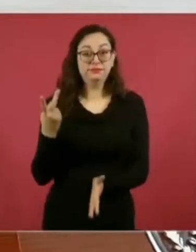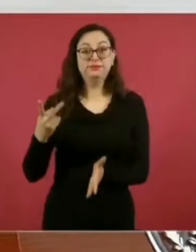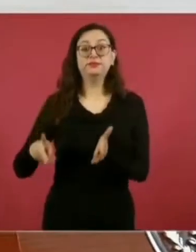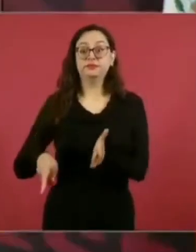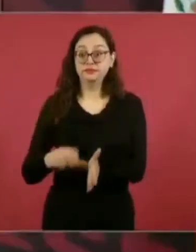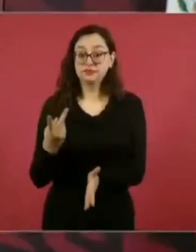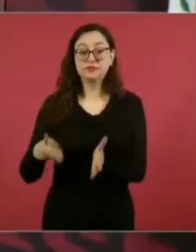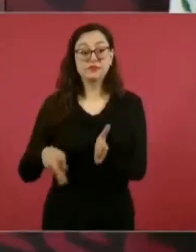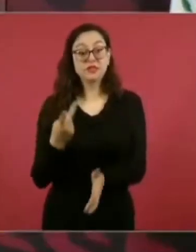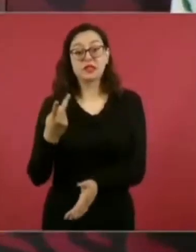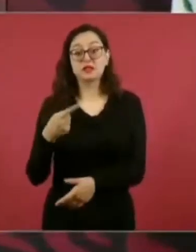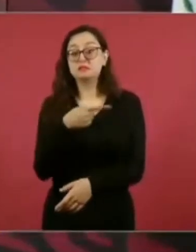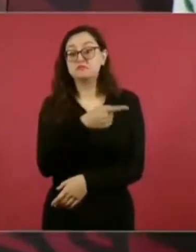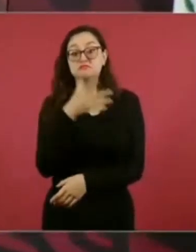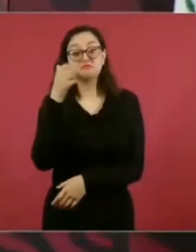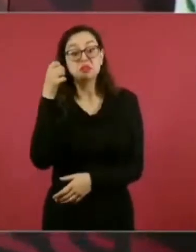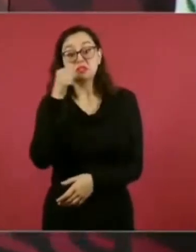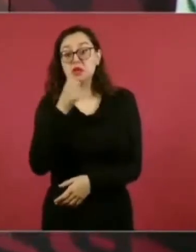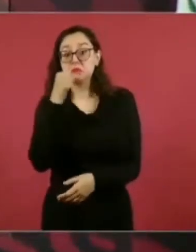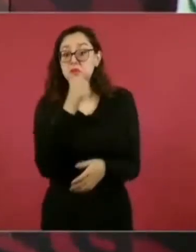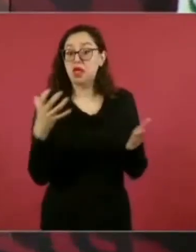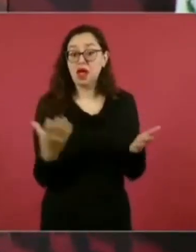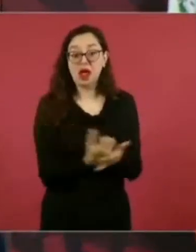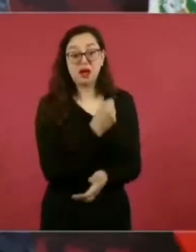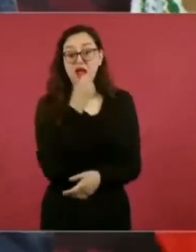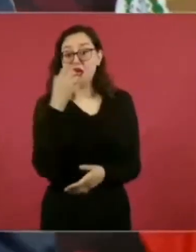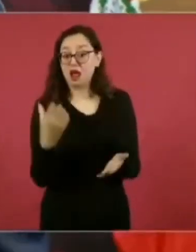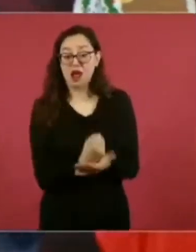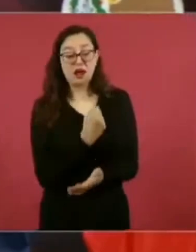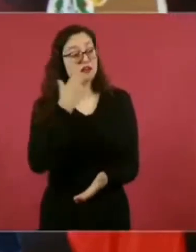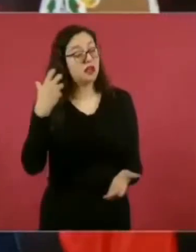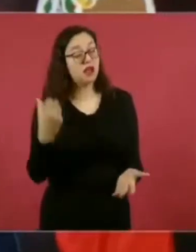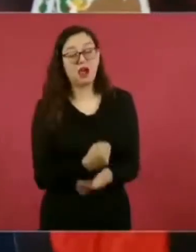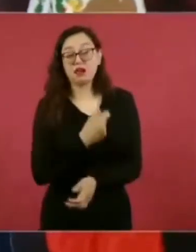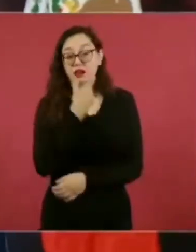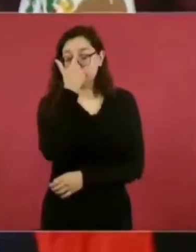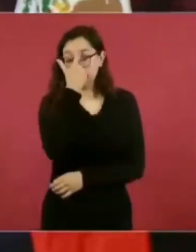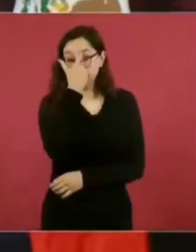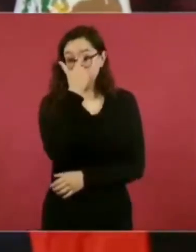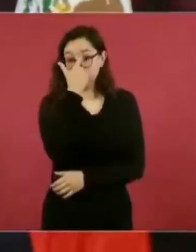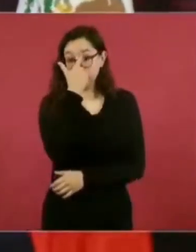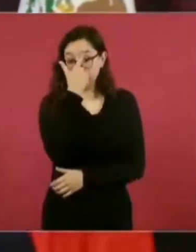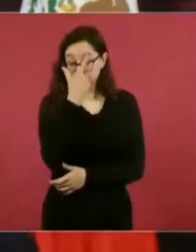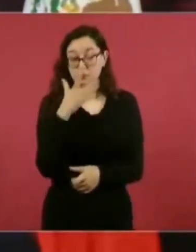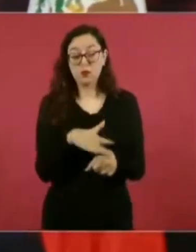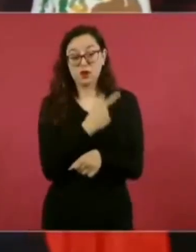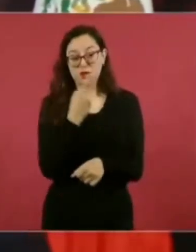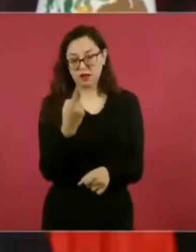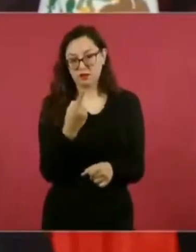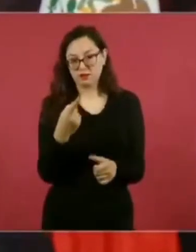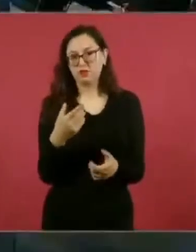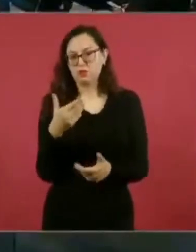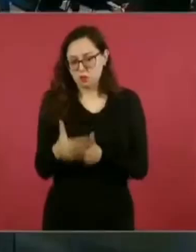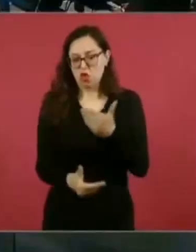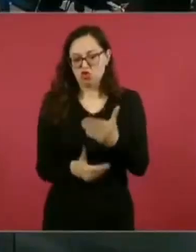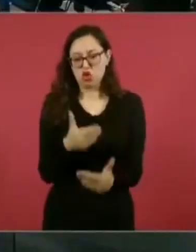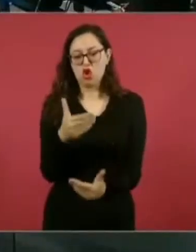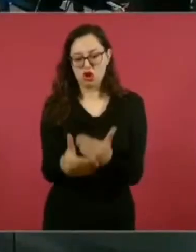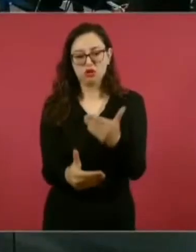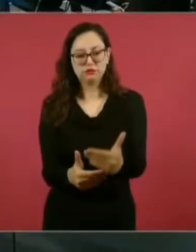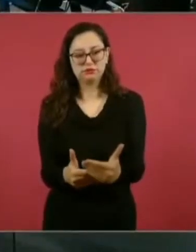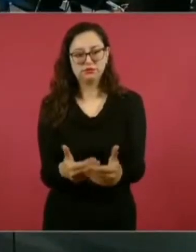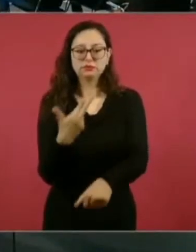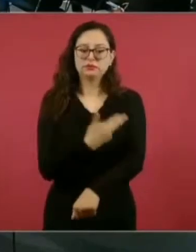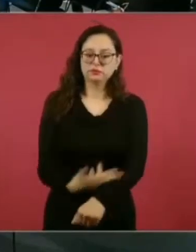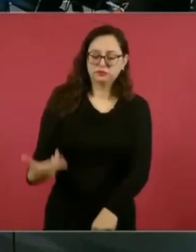pero se violaba en el fondo, todo era pura